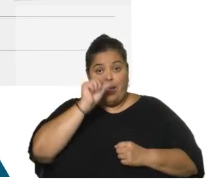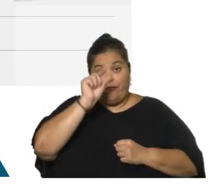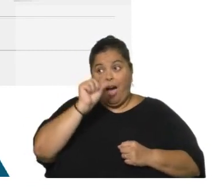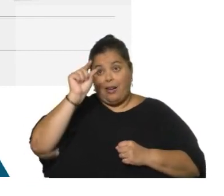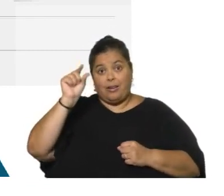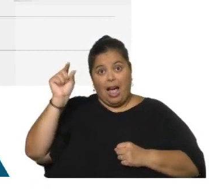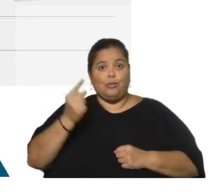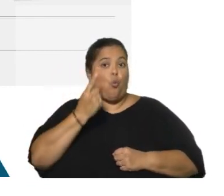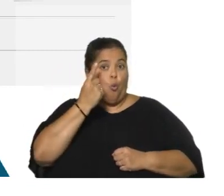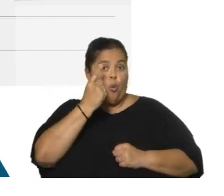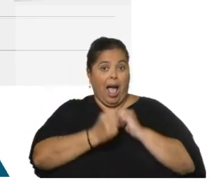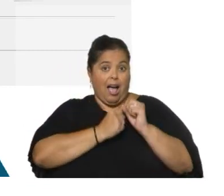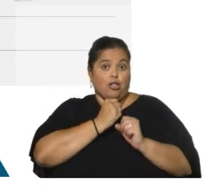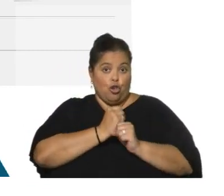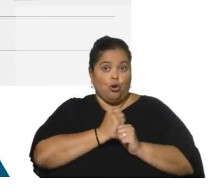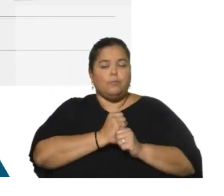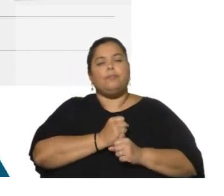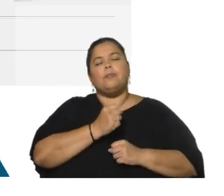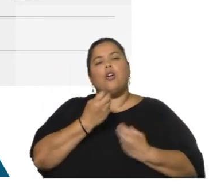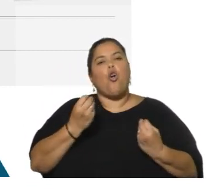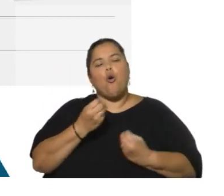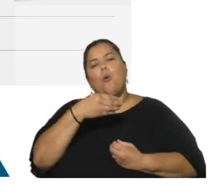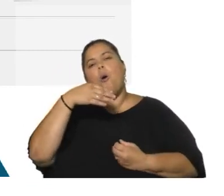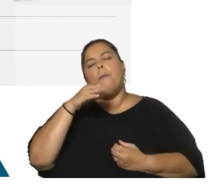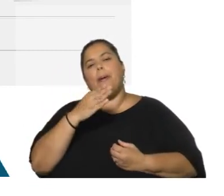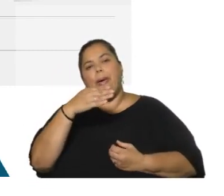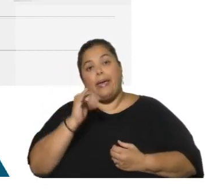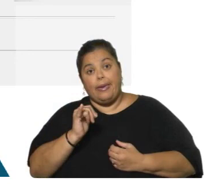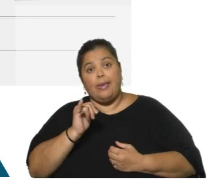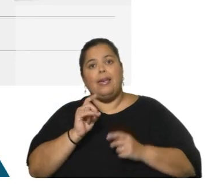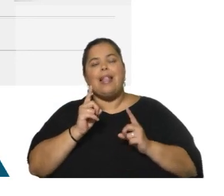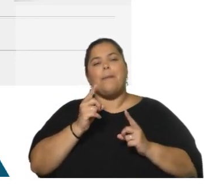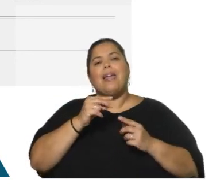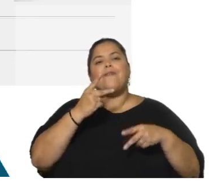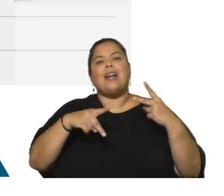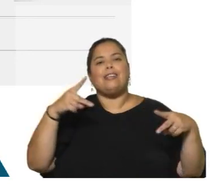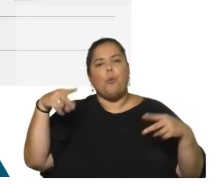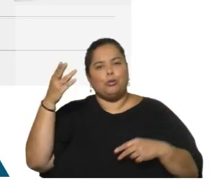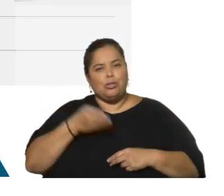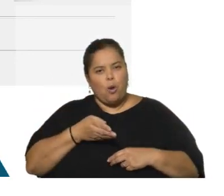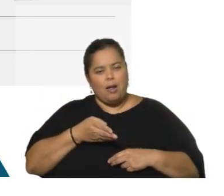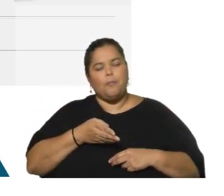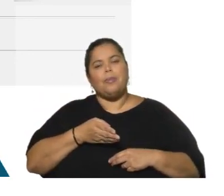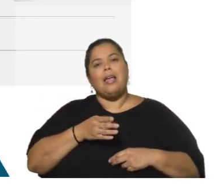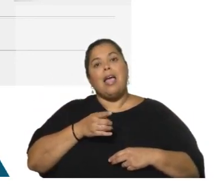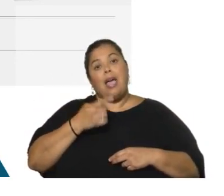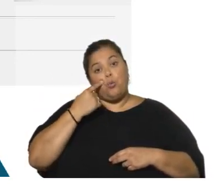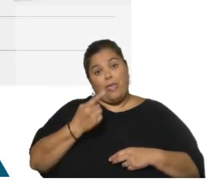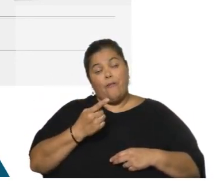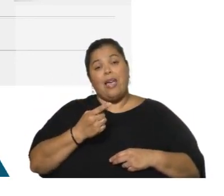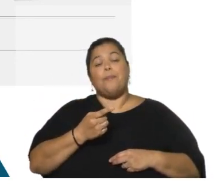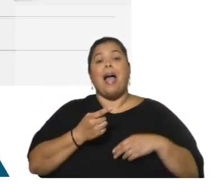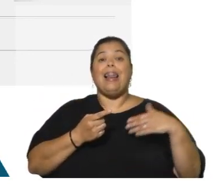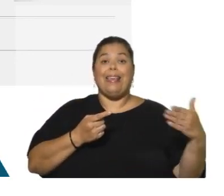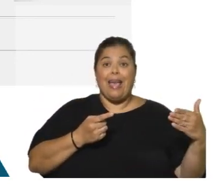representa un año. El desempeño del PIB y su variación porcentual. Claramente se observa a la izquierda el